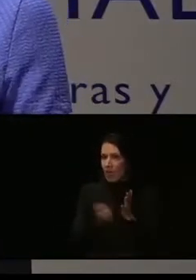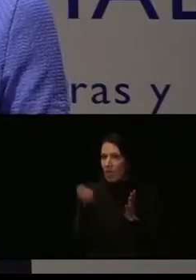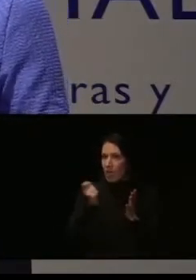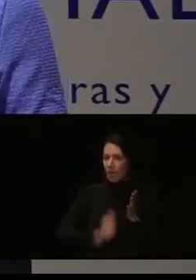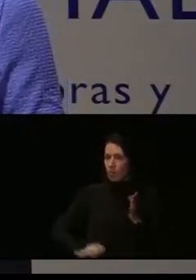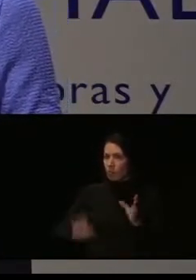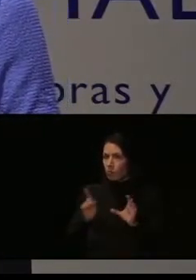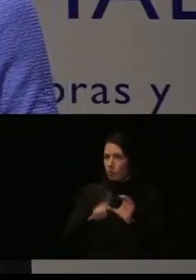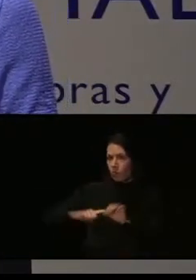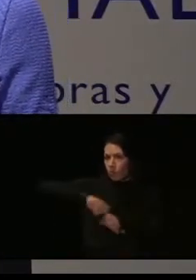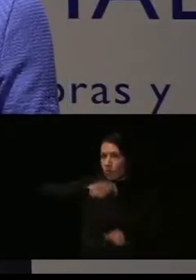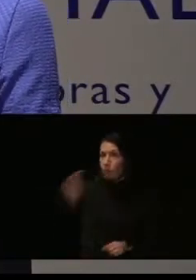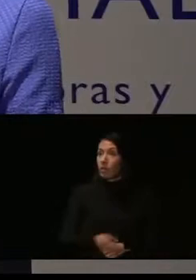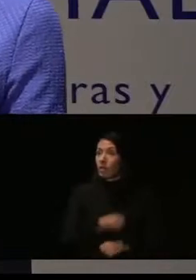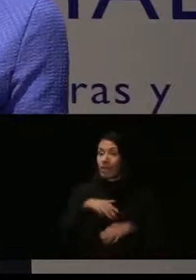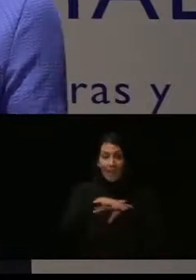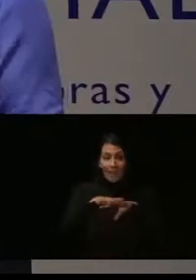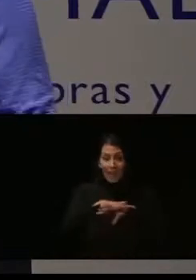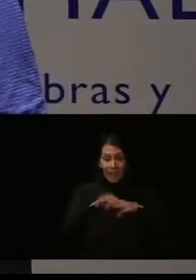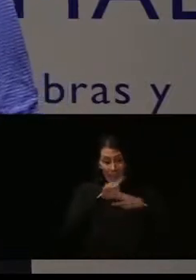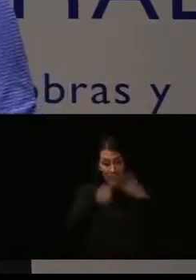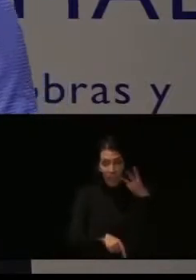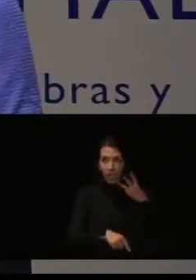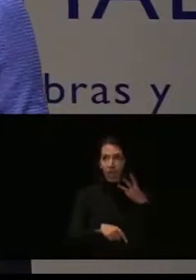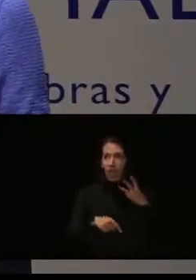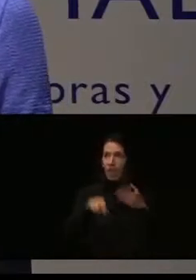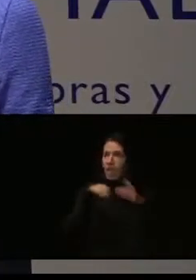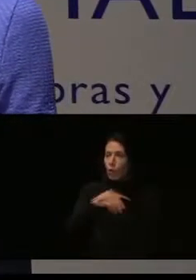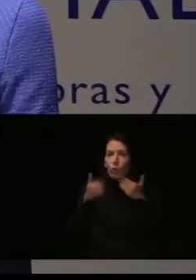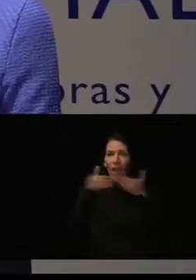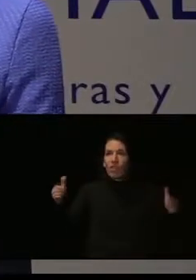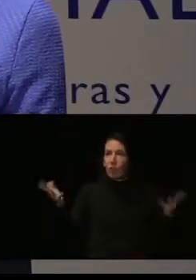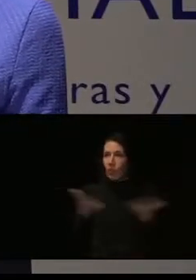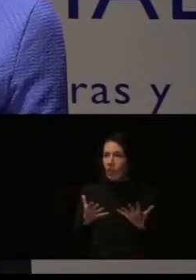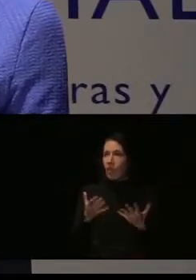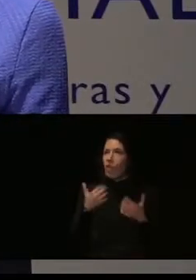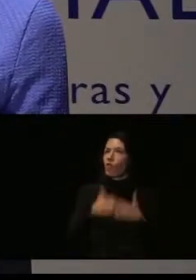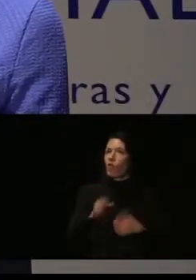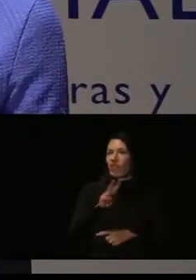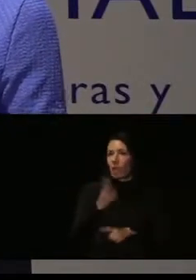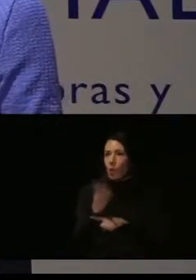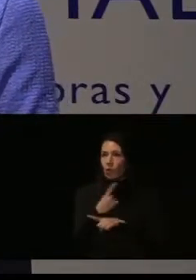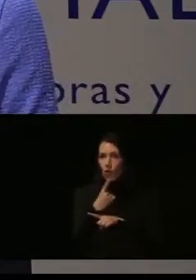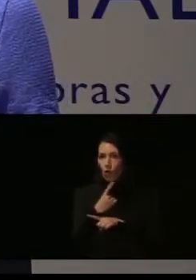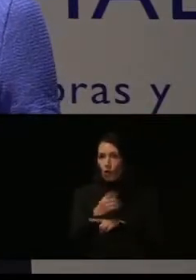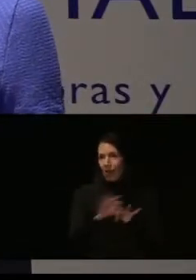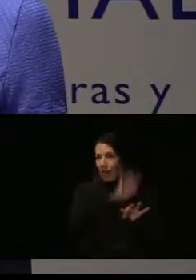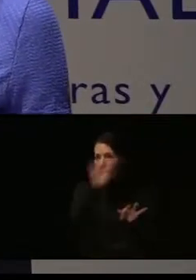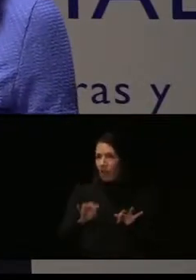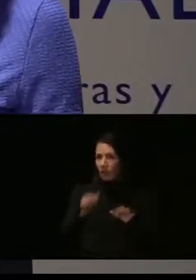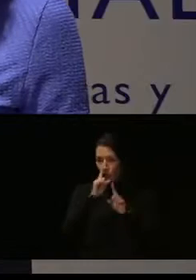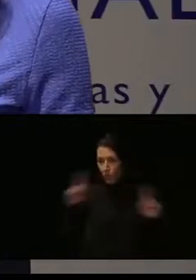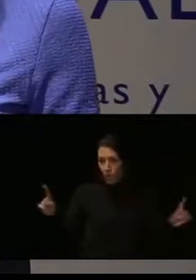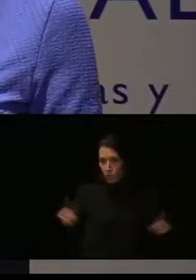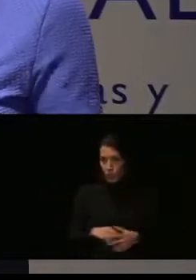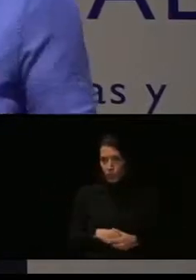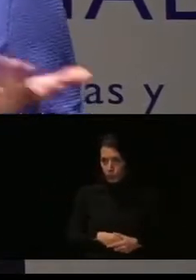cuentan con recursos que están abiertos a la emergencia y que funcionan 24 horas del día, todos los días del año.